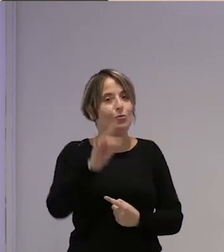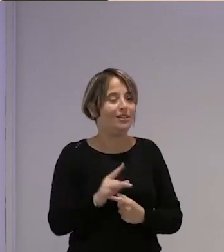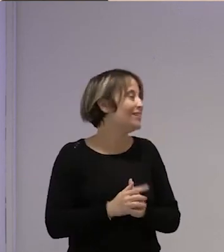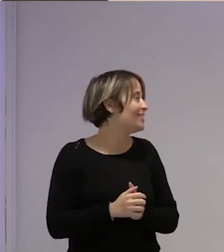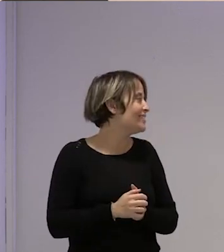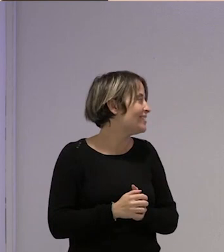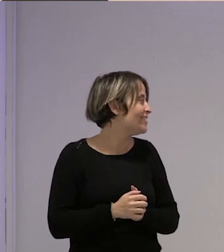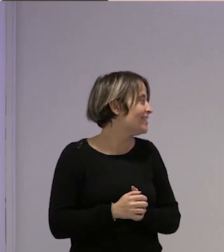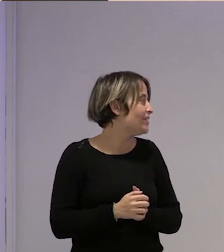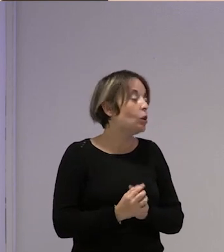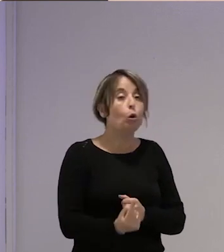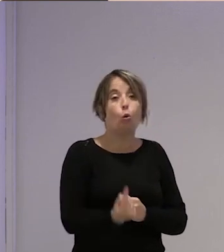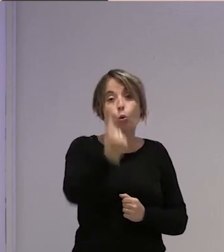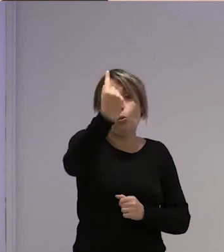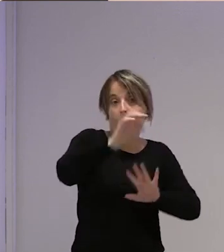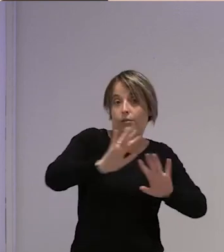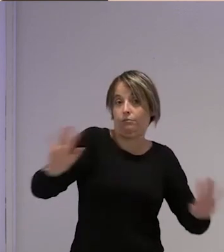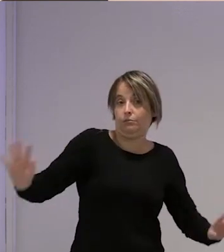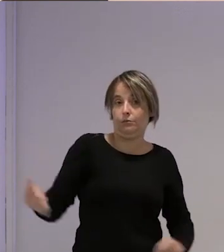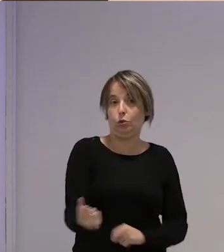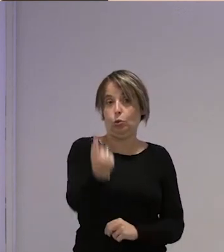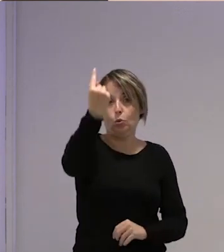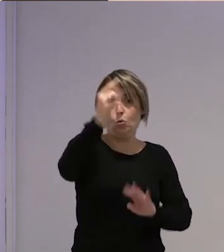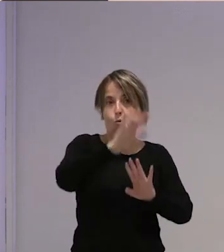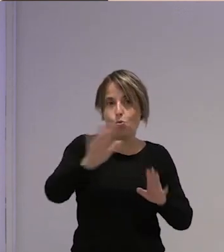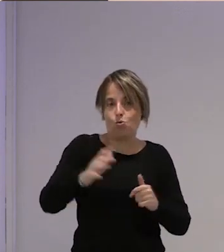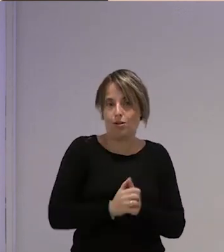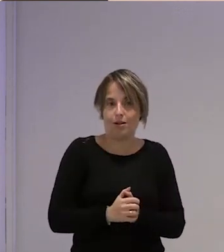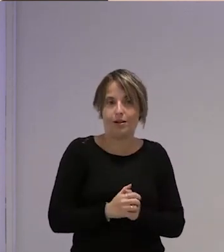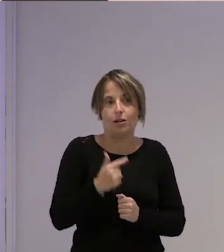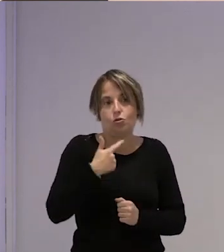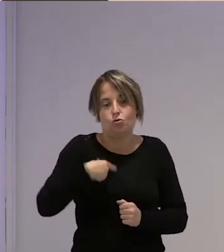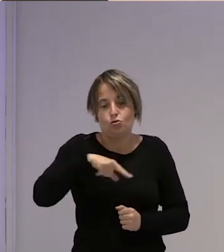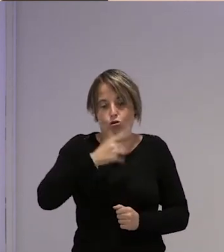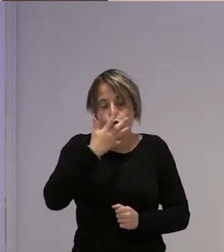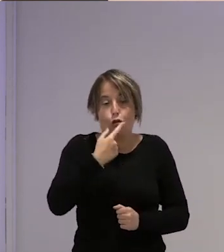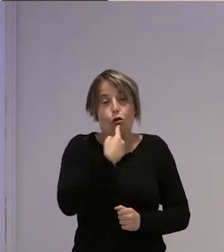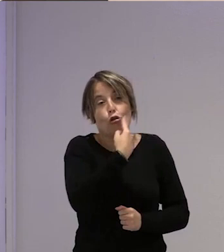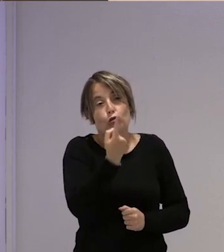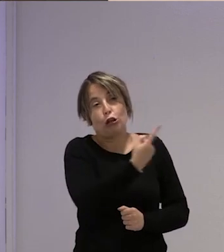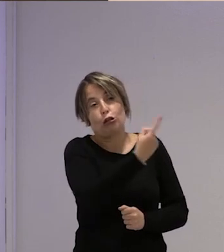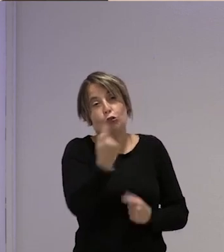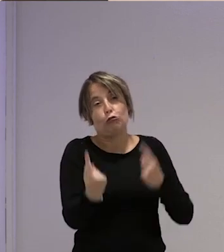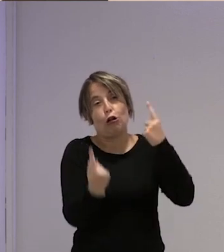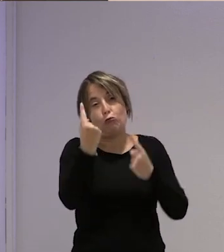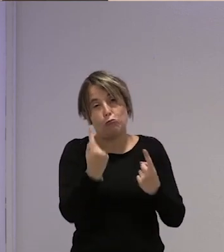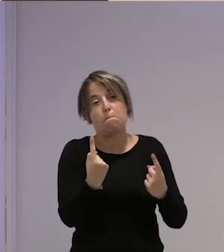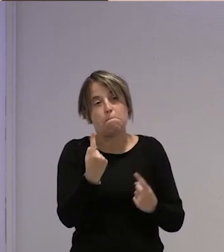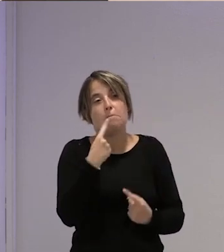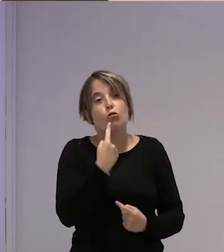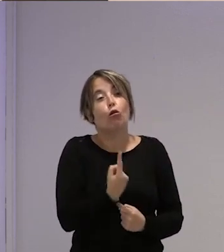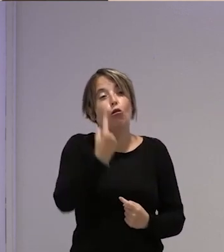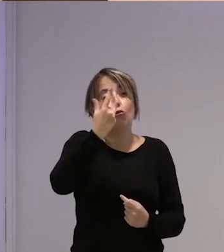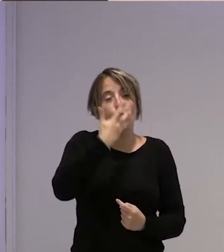llama? ¿dónde hay comprar las fresas? es que tenía de esas una de las que conozcamos nos han dicho por ahí que a lo mejor puede haber alguna más pero